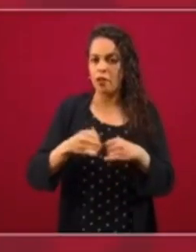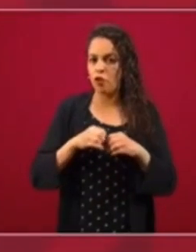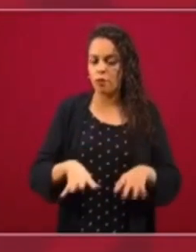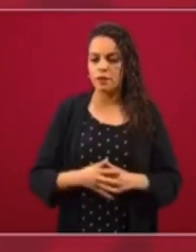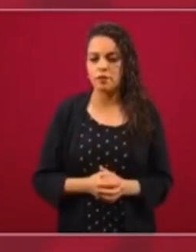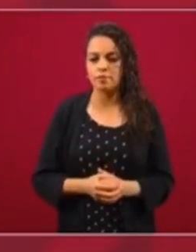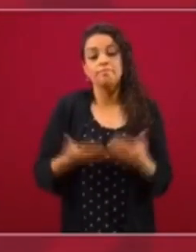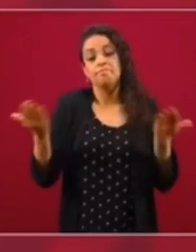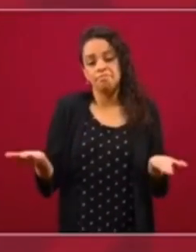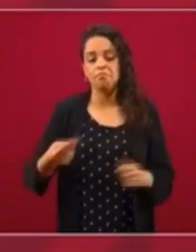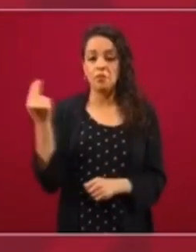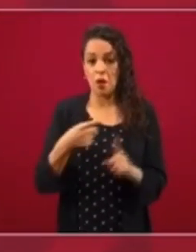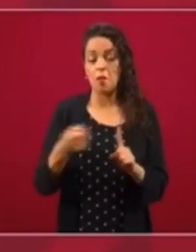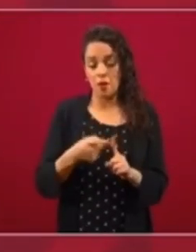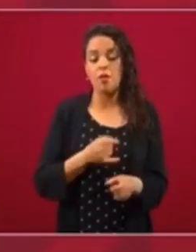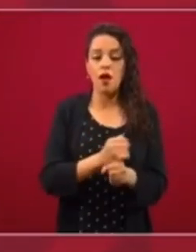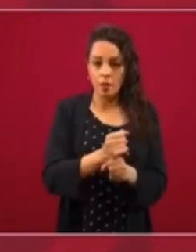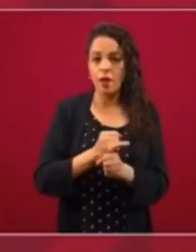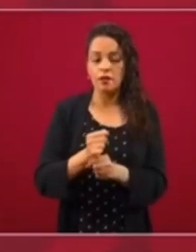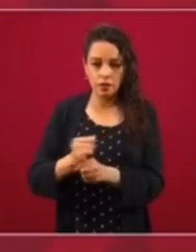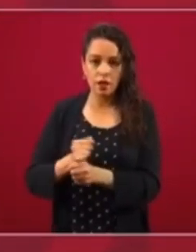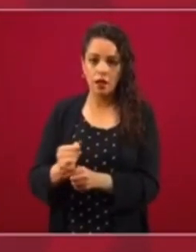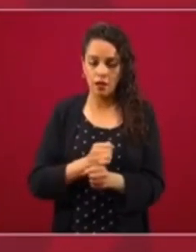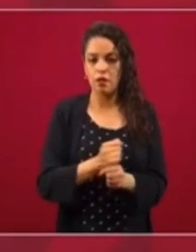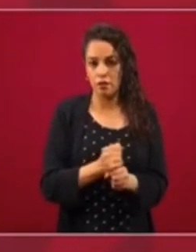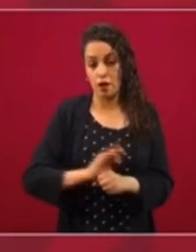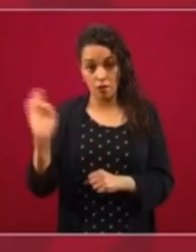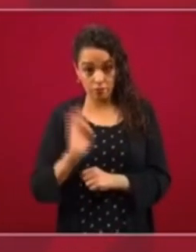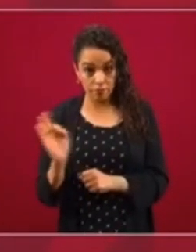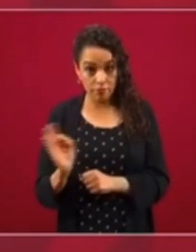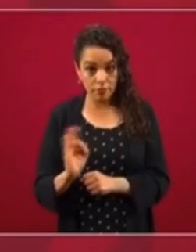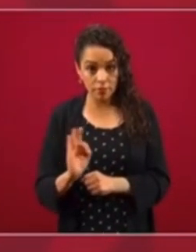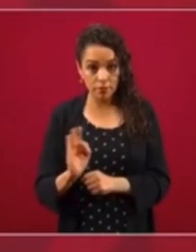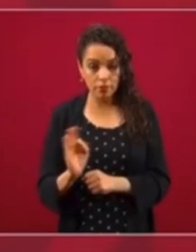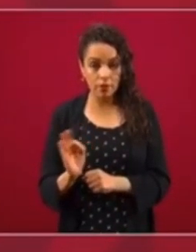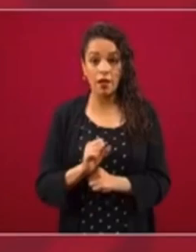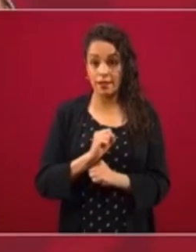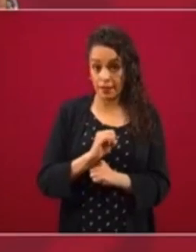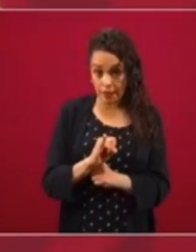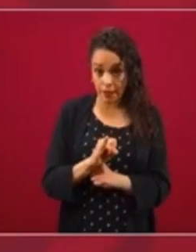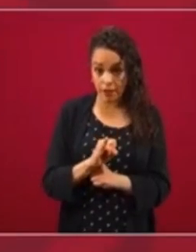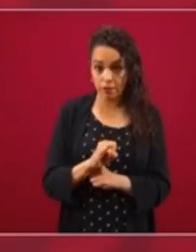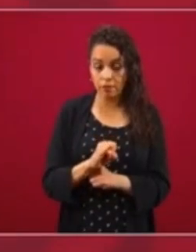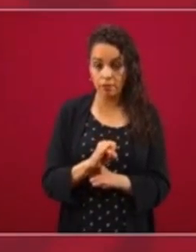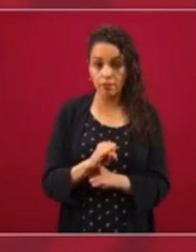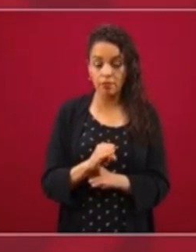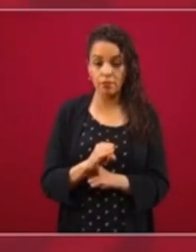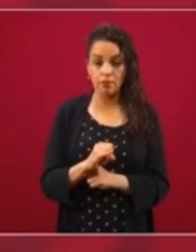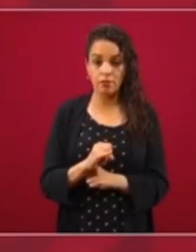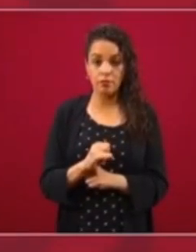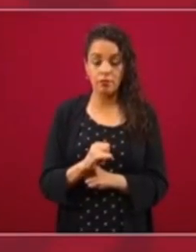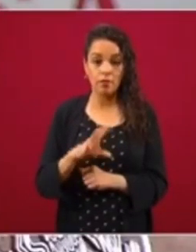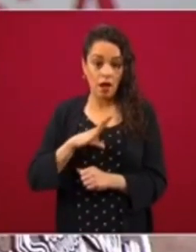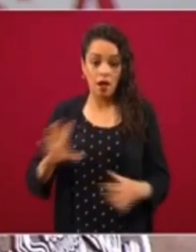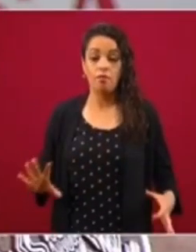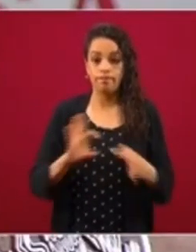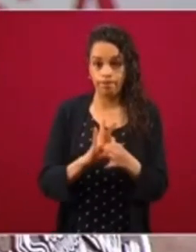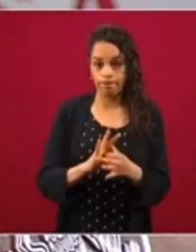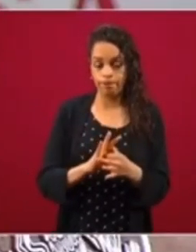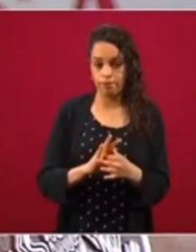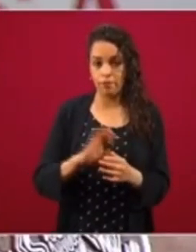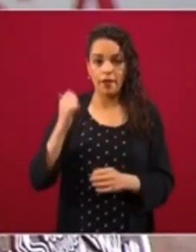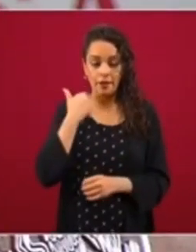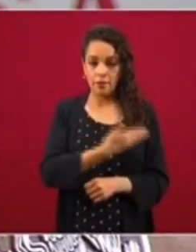Bueno, que hay que investigar si está involucrado el presidente Peña Nieto